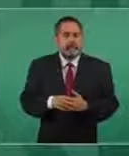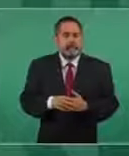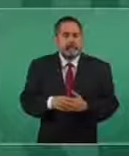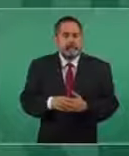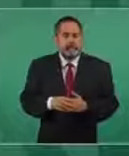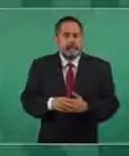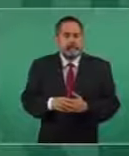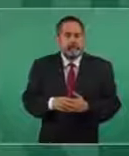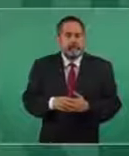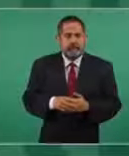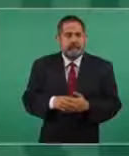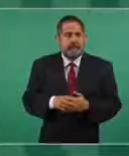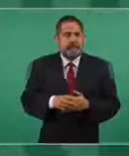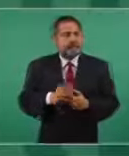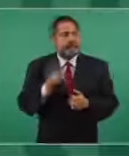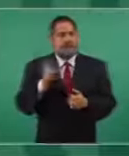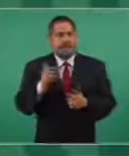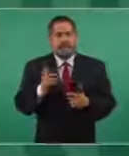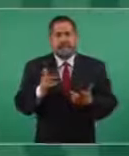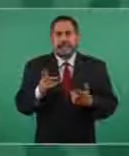defensores de